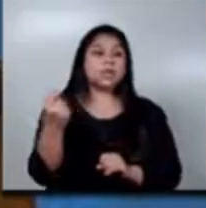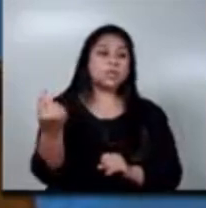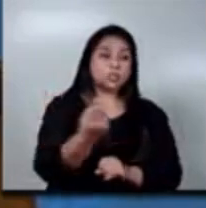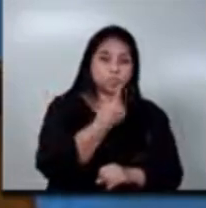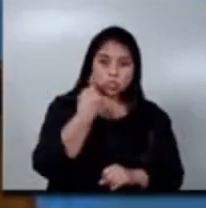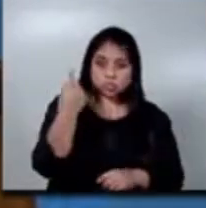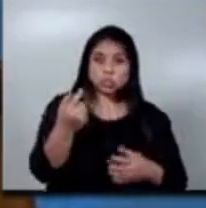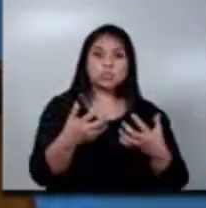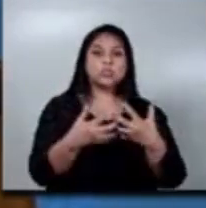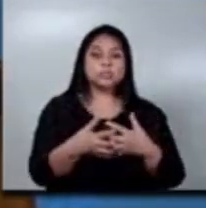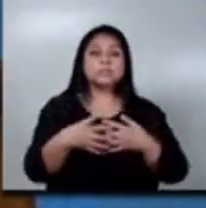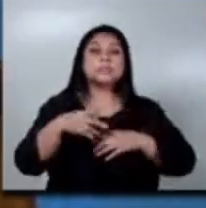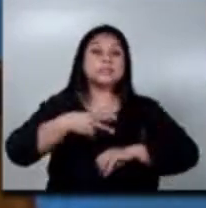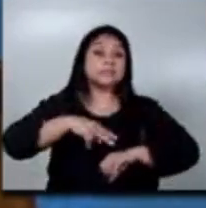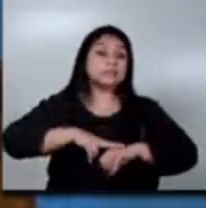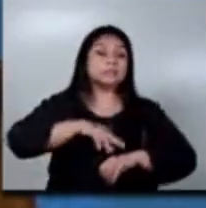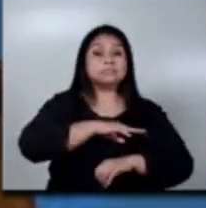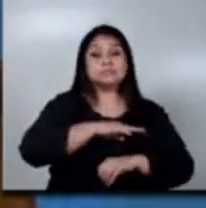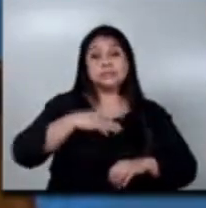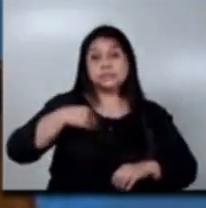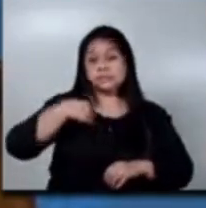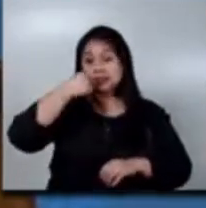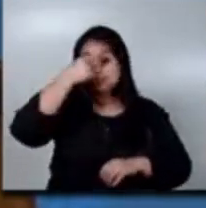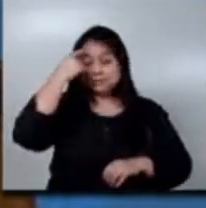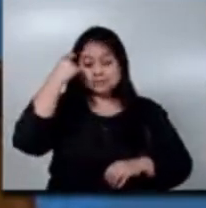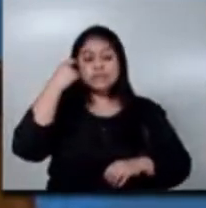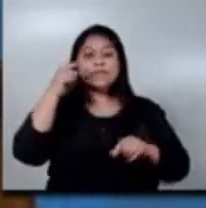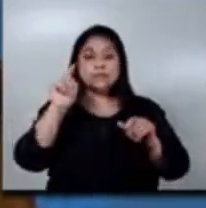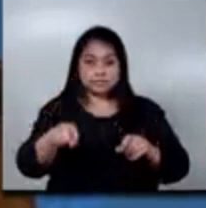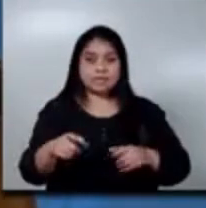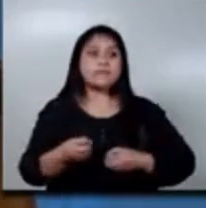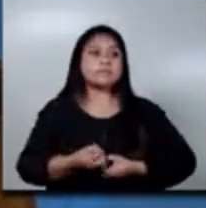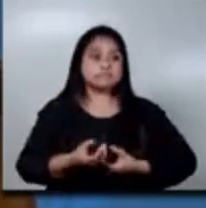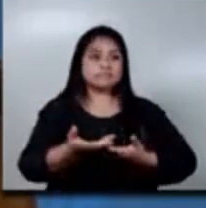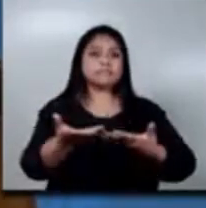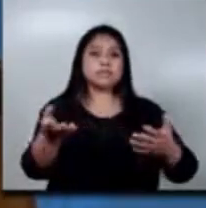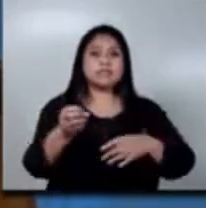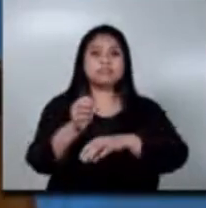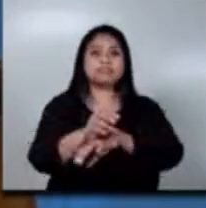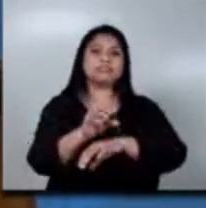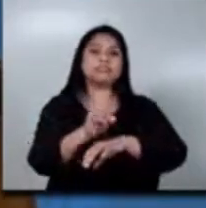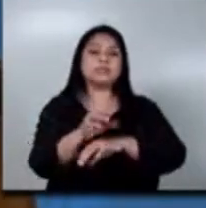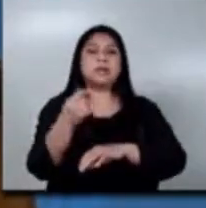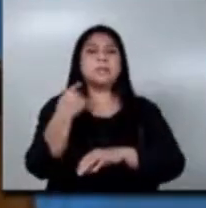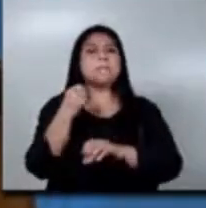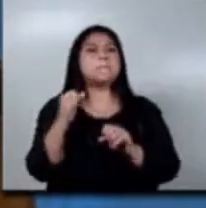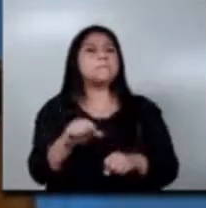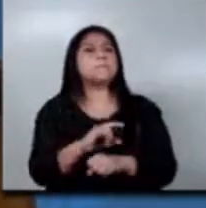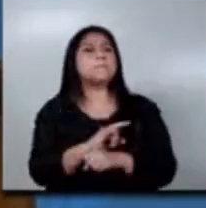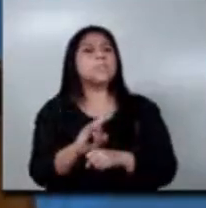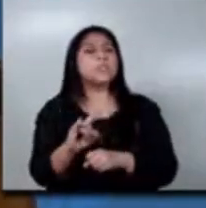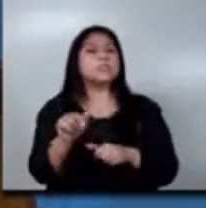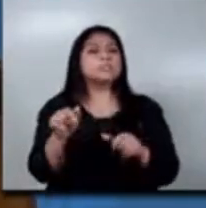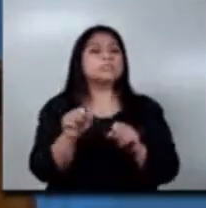del Ministerio de Trabajo a prestar la debida asesoría a todos los empleadores para poder utilizar este sistema